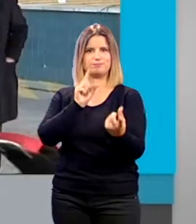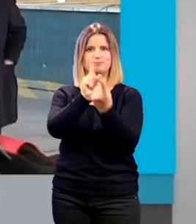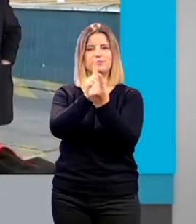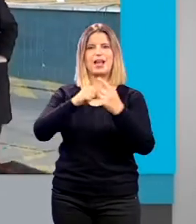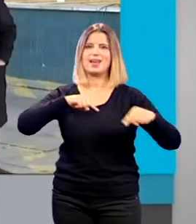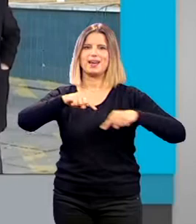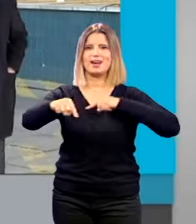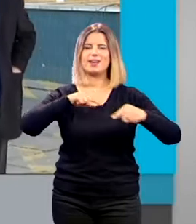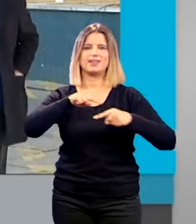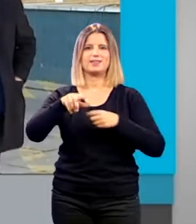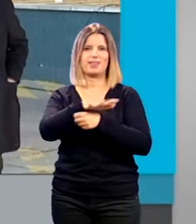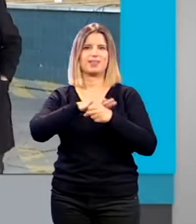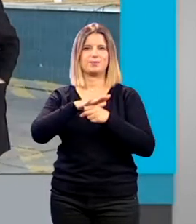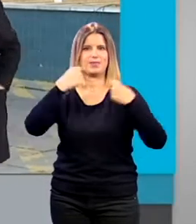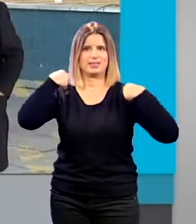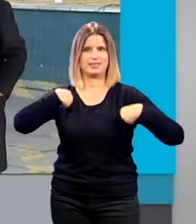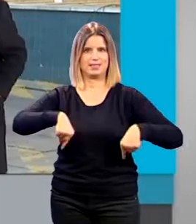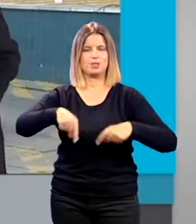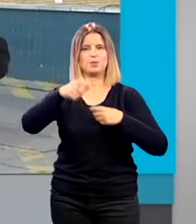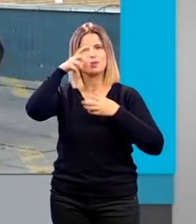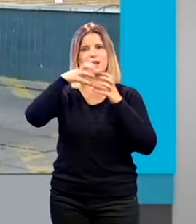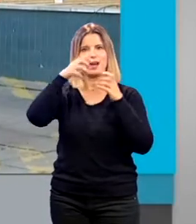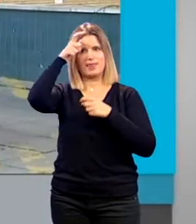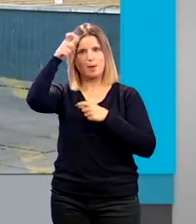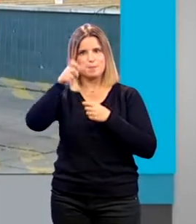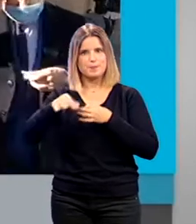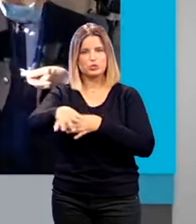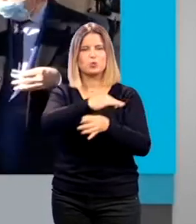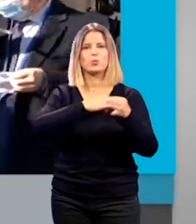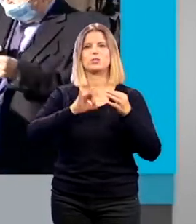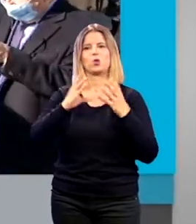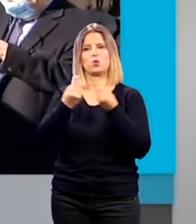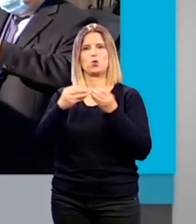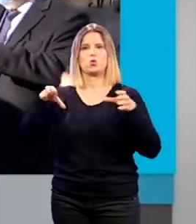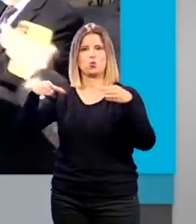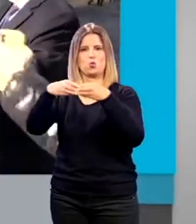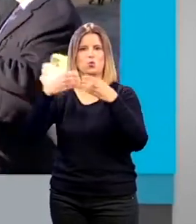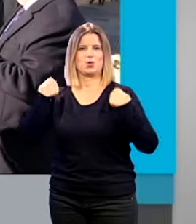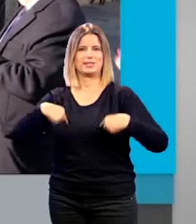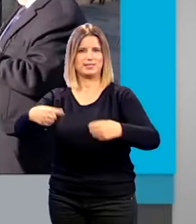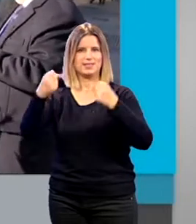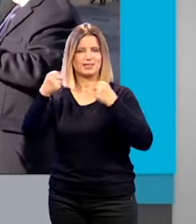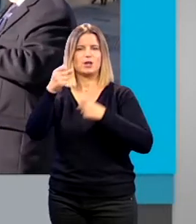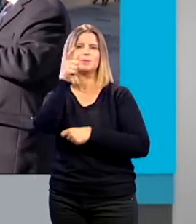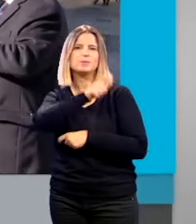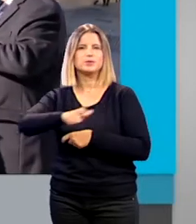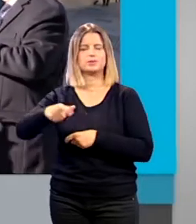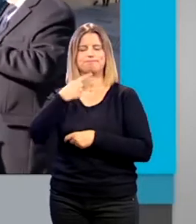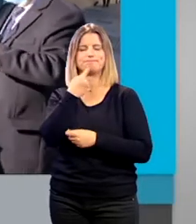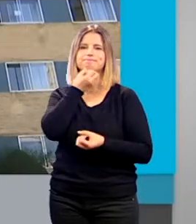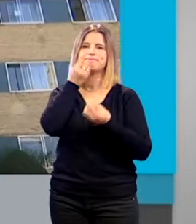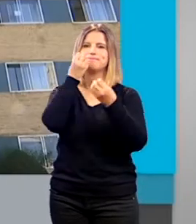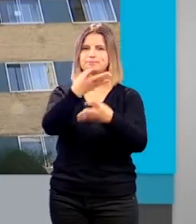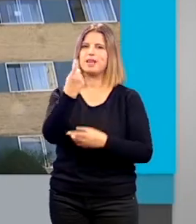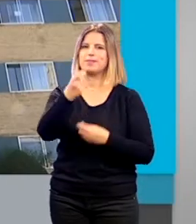distrito sanitario Granada Metropolitano y con un grupo de sanitarios del centro de salud Zaidín Centro con los que han puesto de manifiesto la importancia de